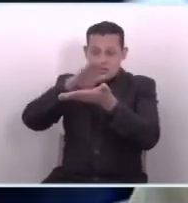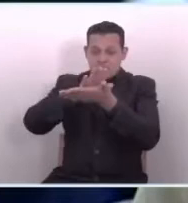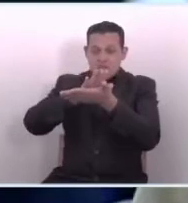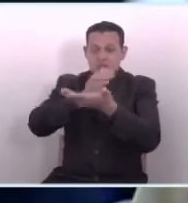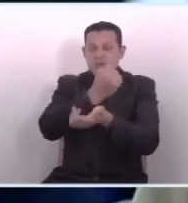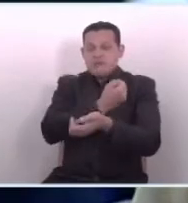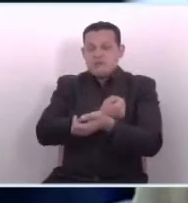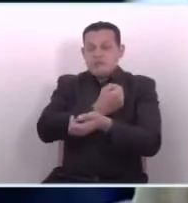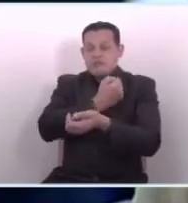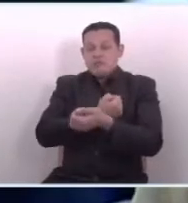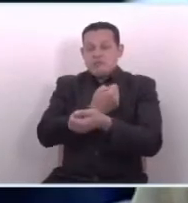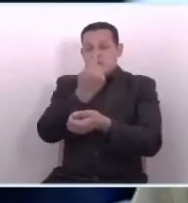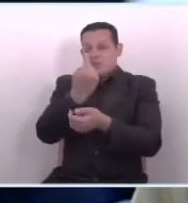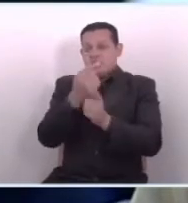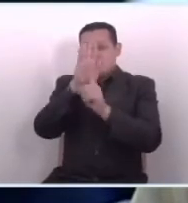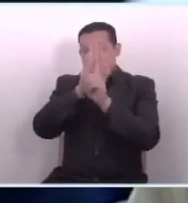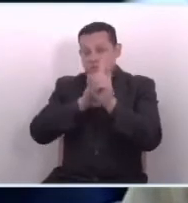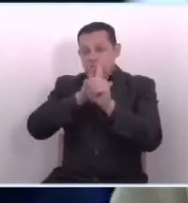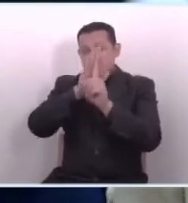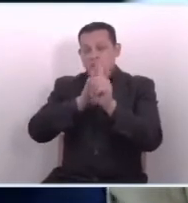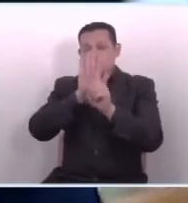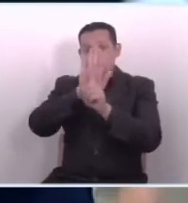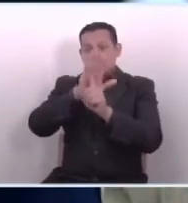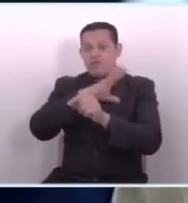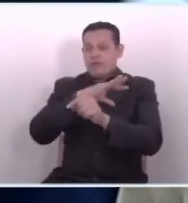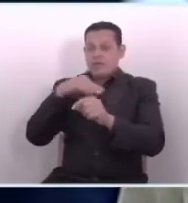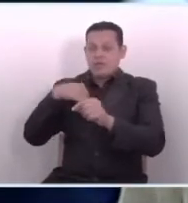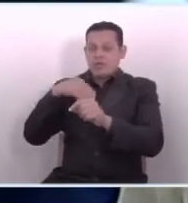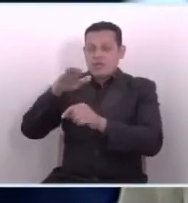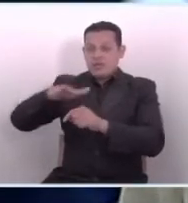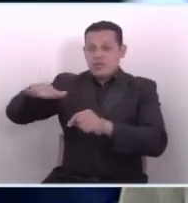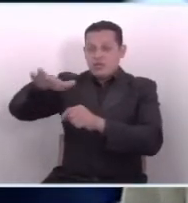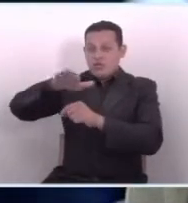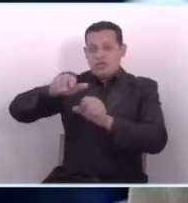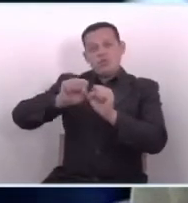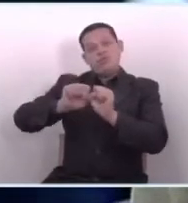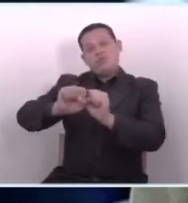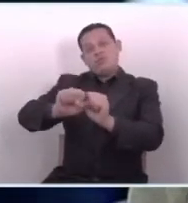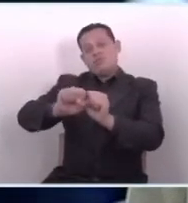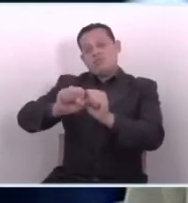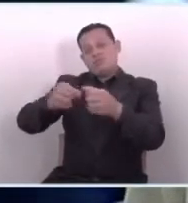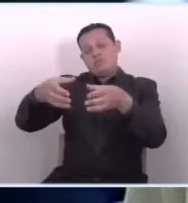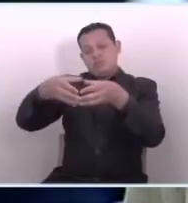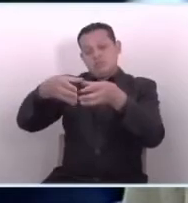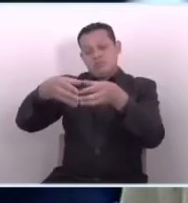las víctimas, sus familiares de la zona donde sucedió la masacre.